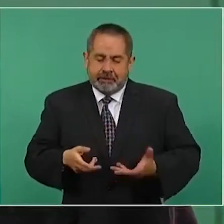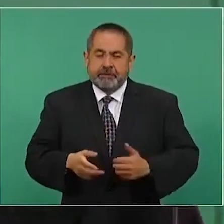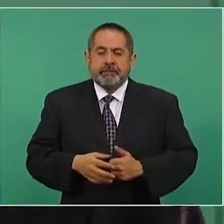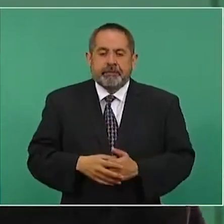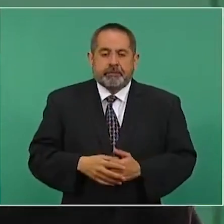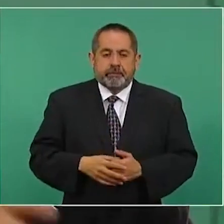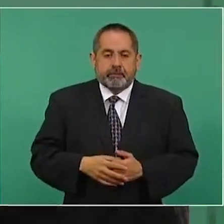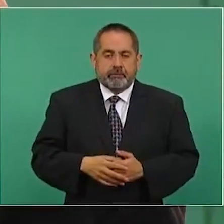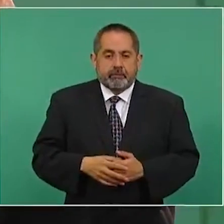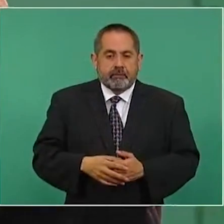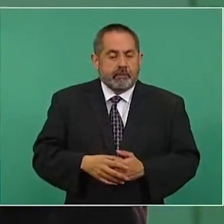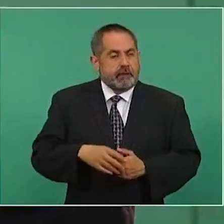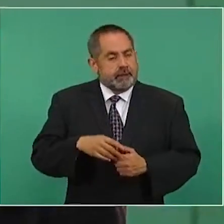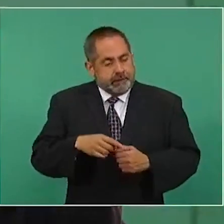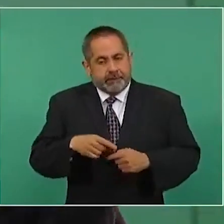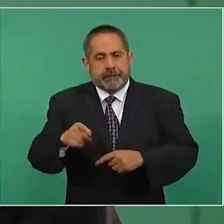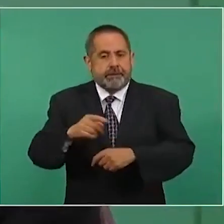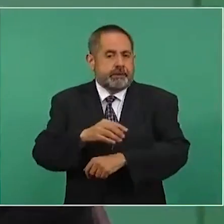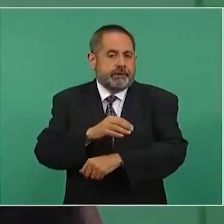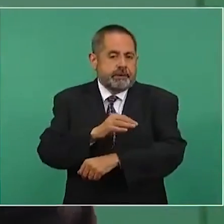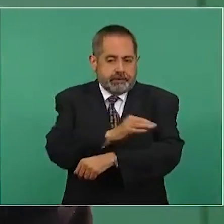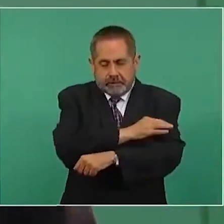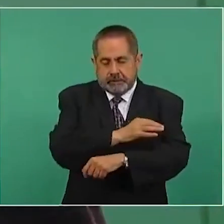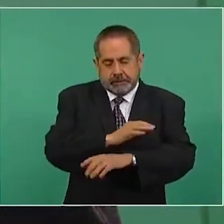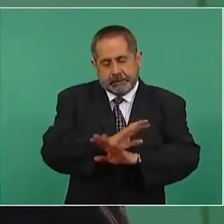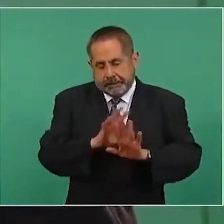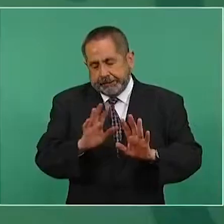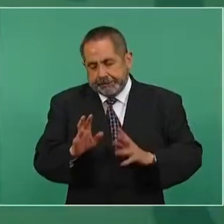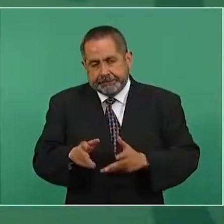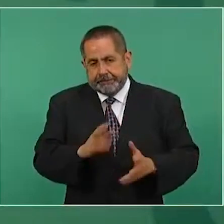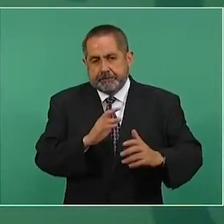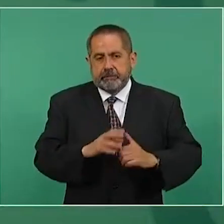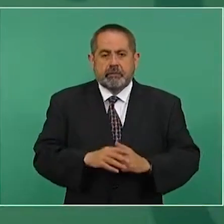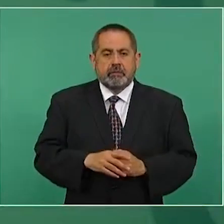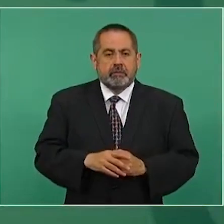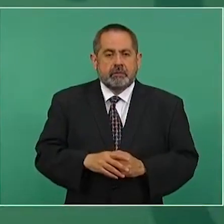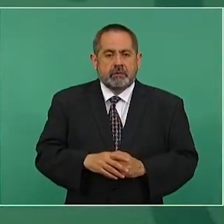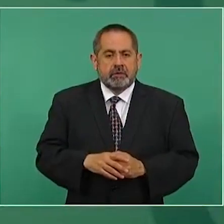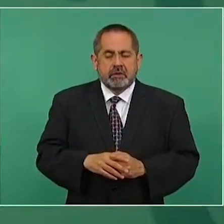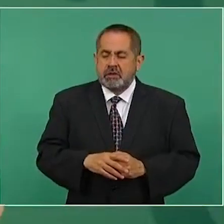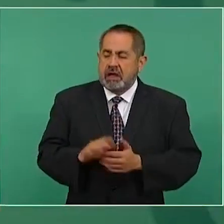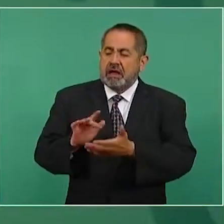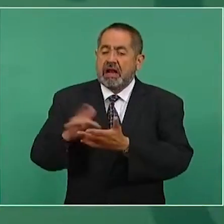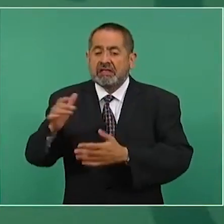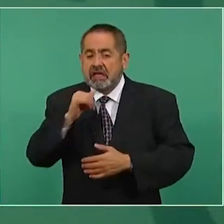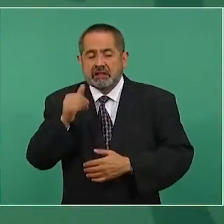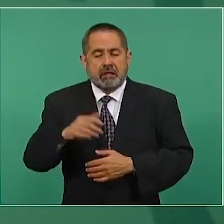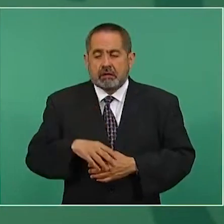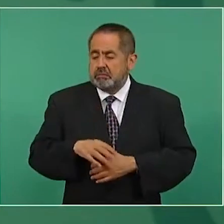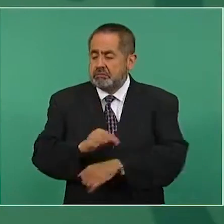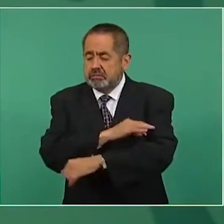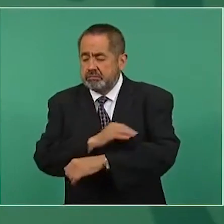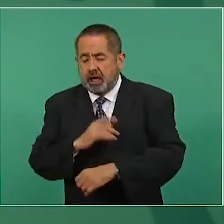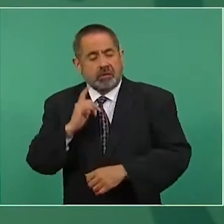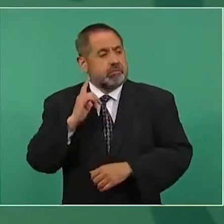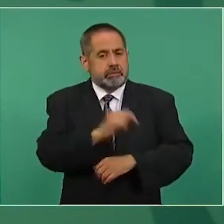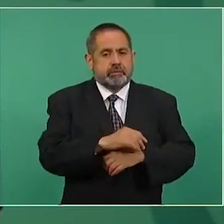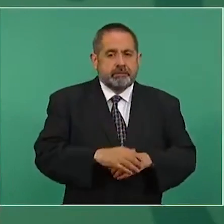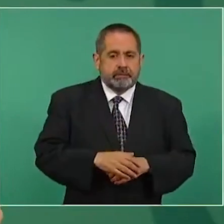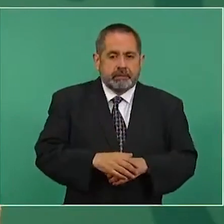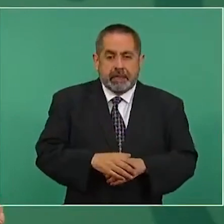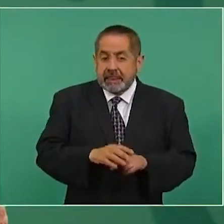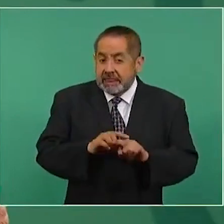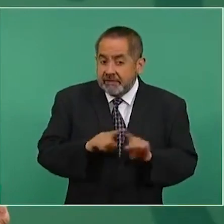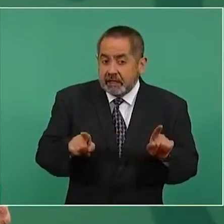Y ahí van y ya la vacunan, ni siquiera da las gracias. Un agente